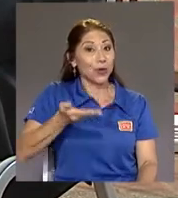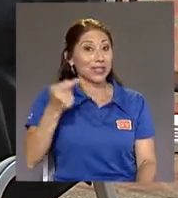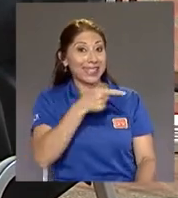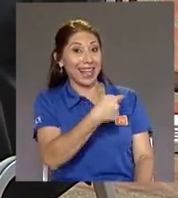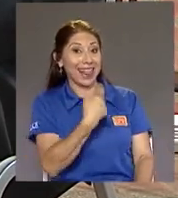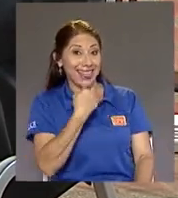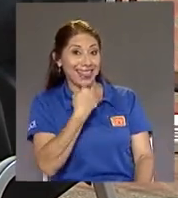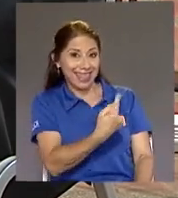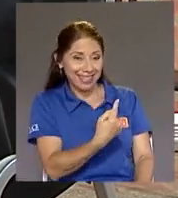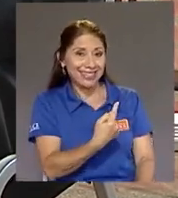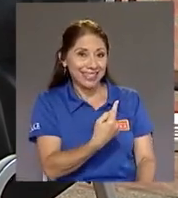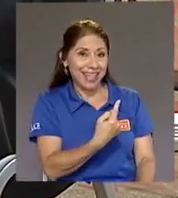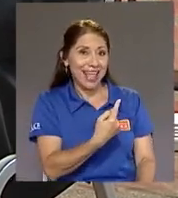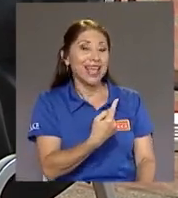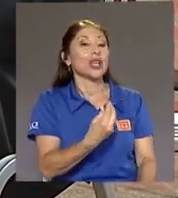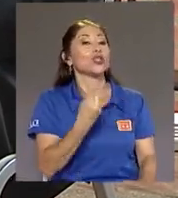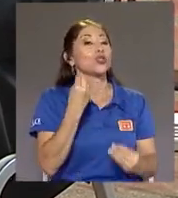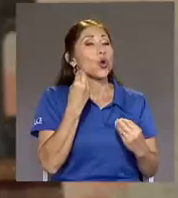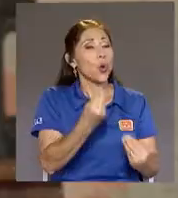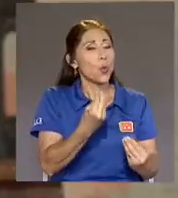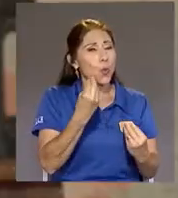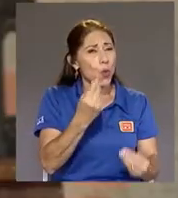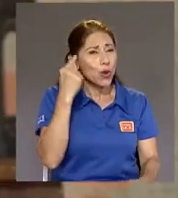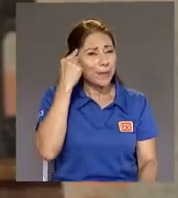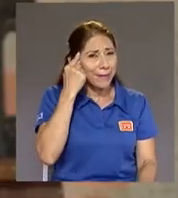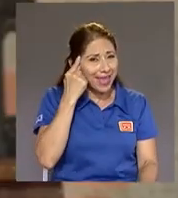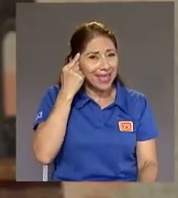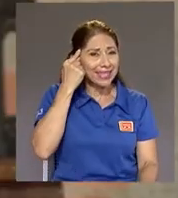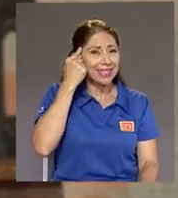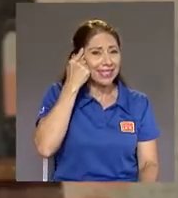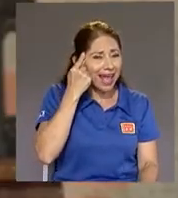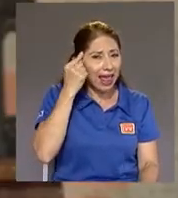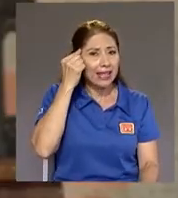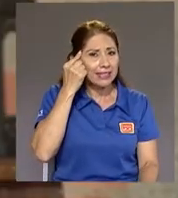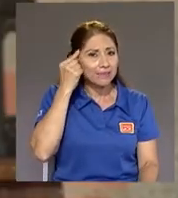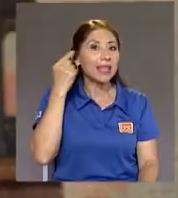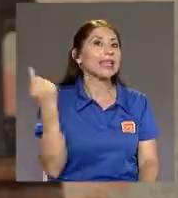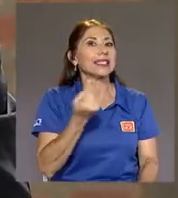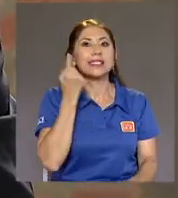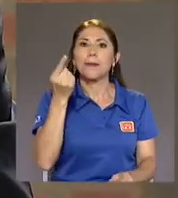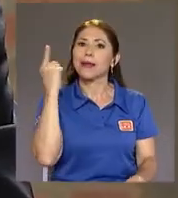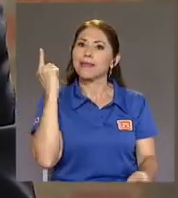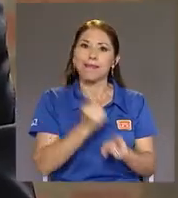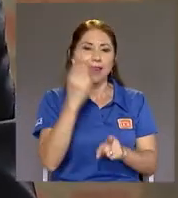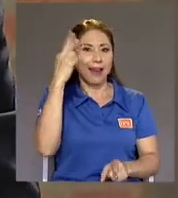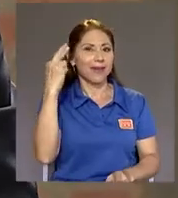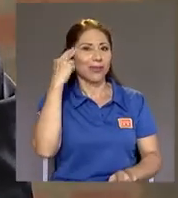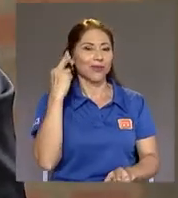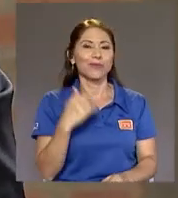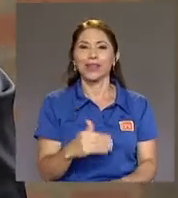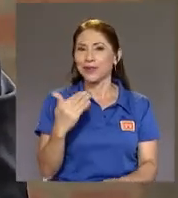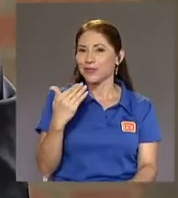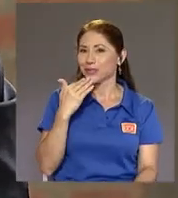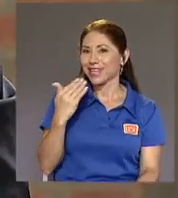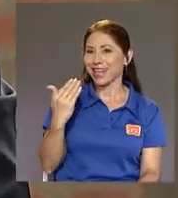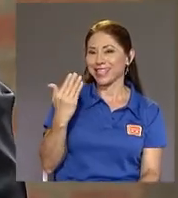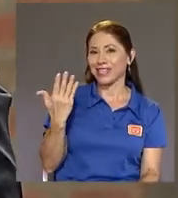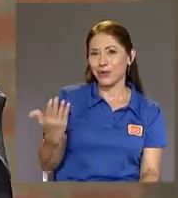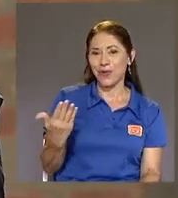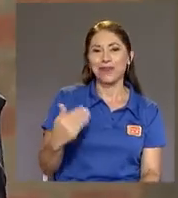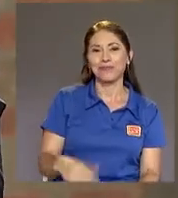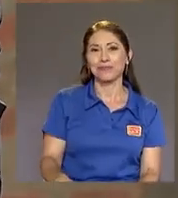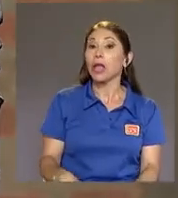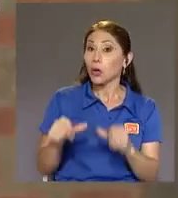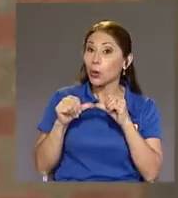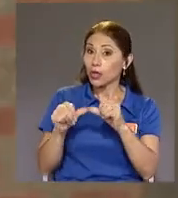Son muy pensadas Muy razonables Y siempre tiene razón Bueno, muchas gracias Don Juan Continúe con